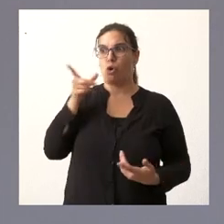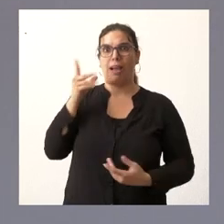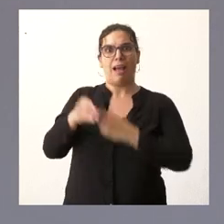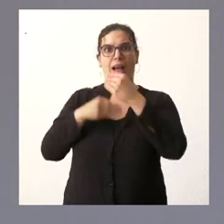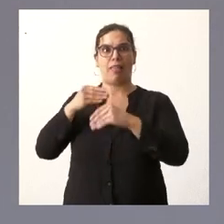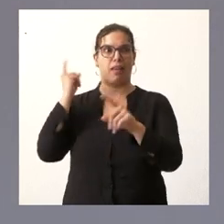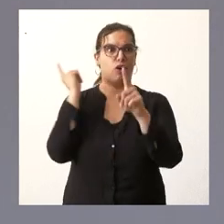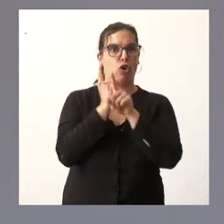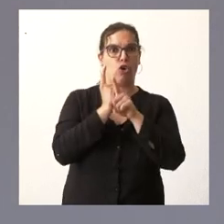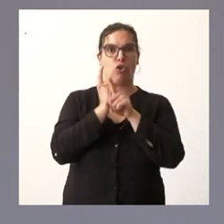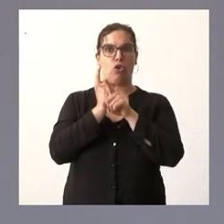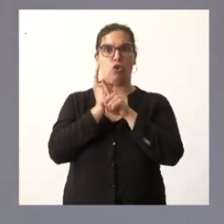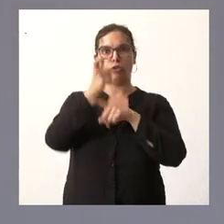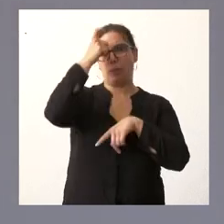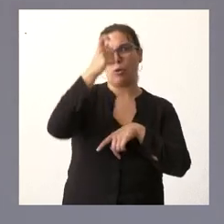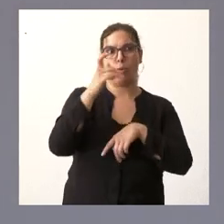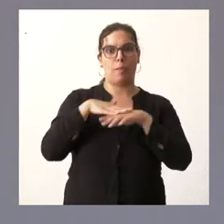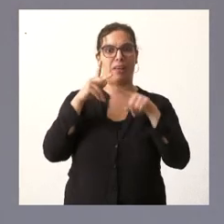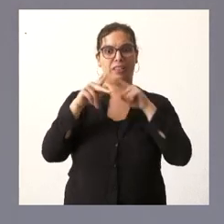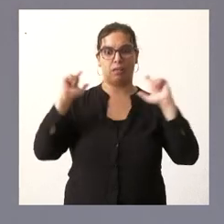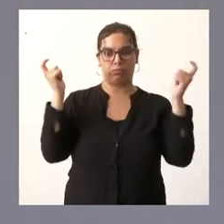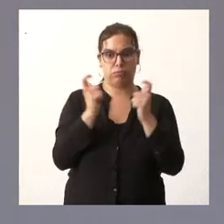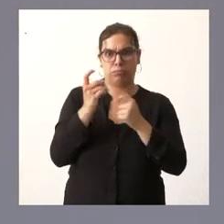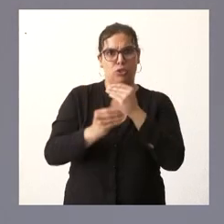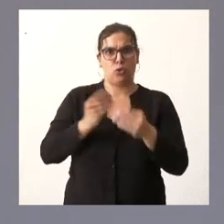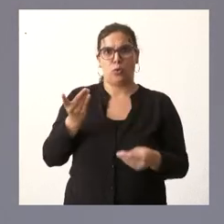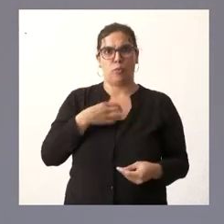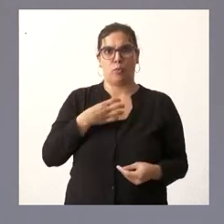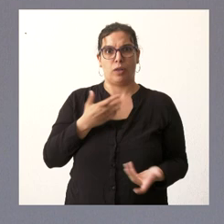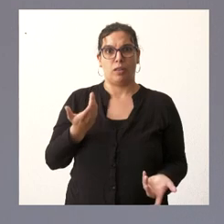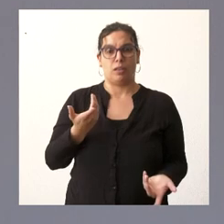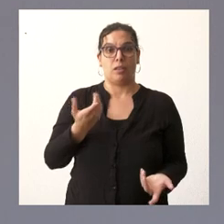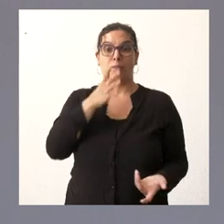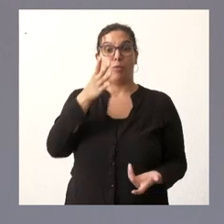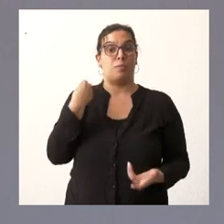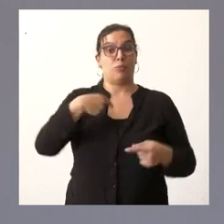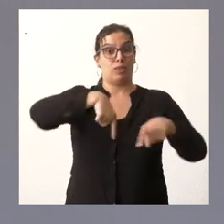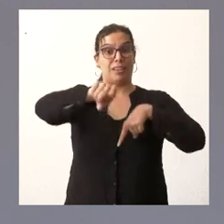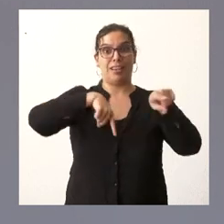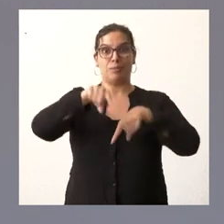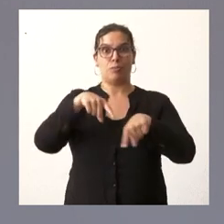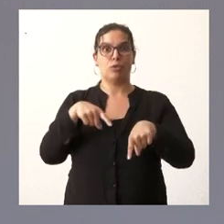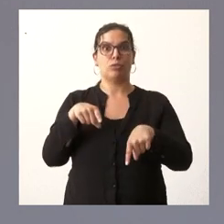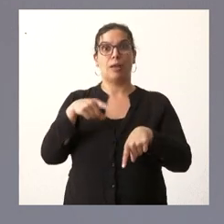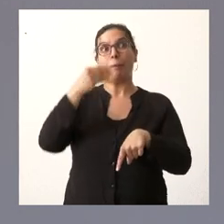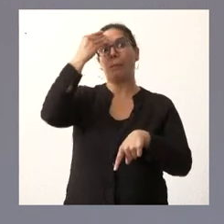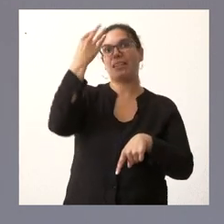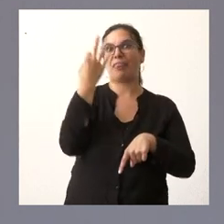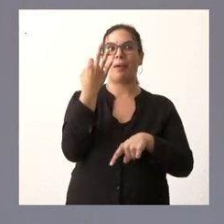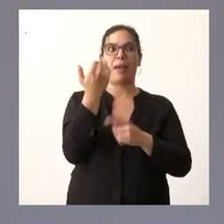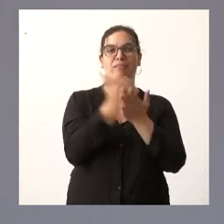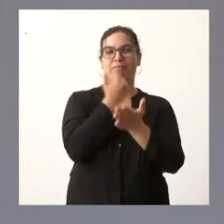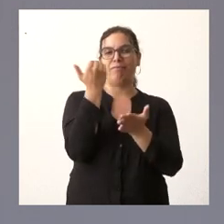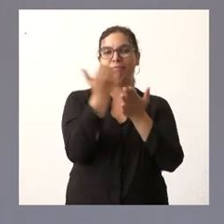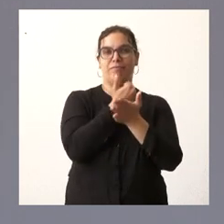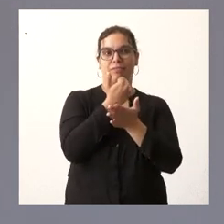contra la despoblación porque precisamente estas medidas que entienden en el transporte como un servicio que tiene que tener beneficios y que su fin último por